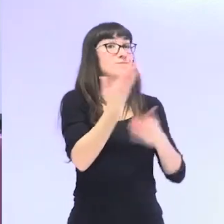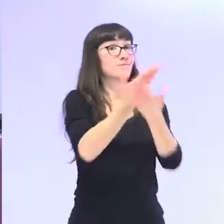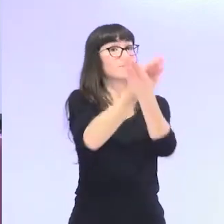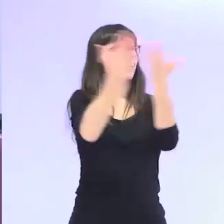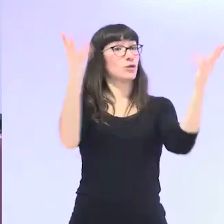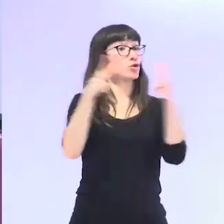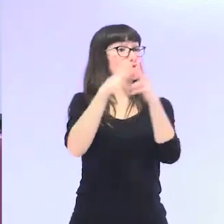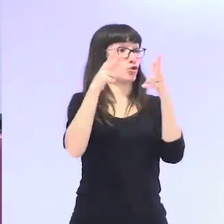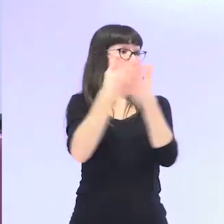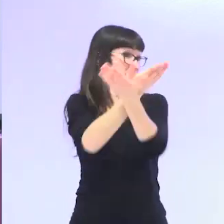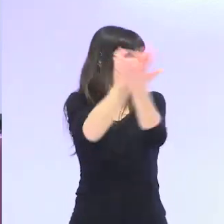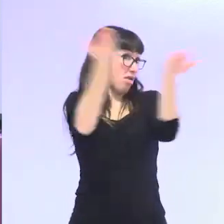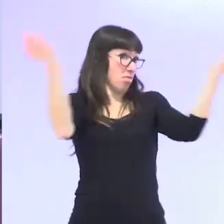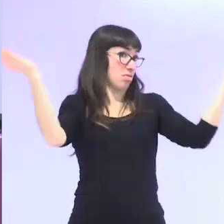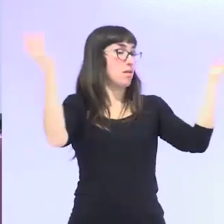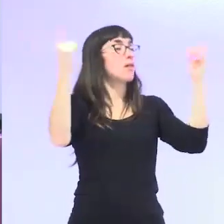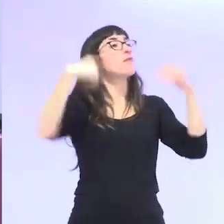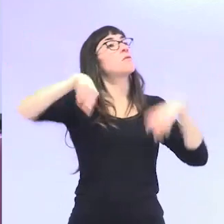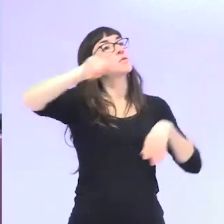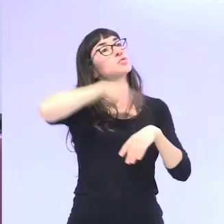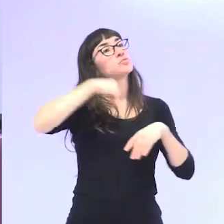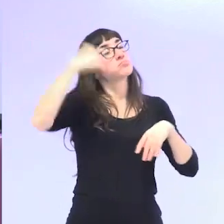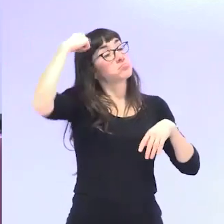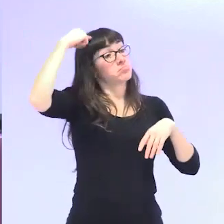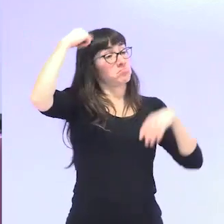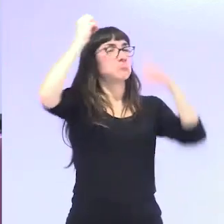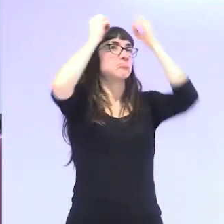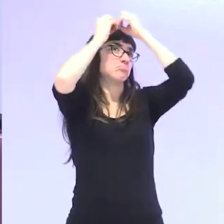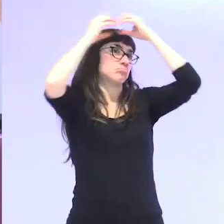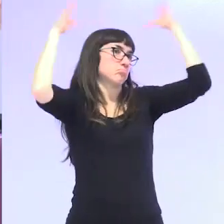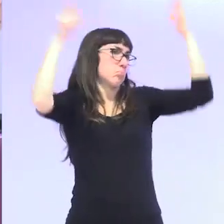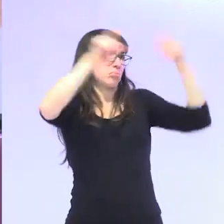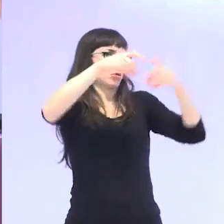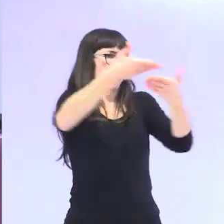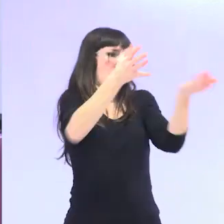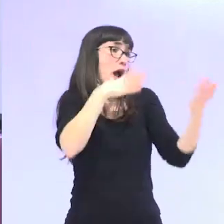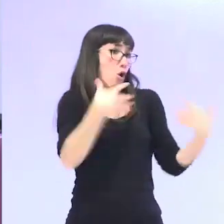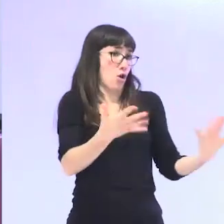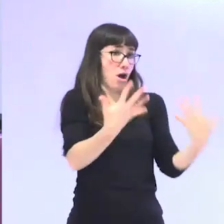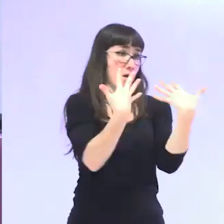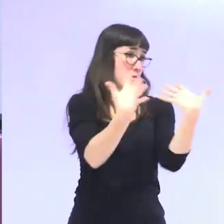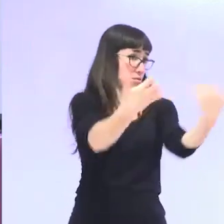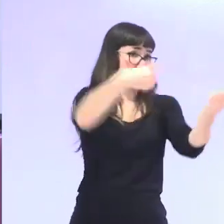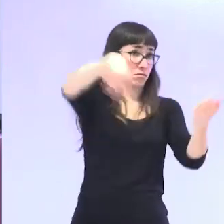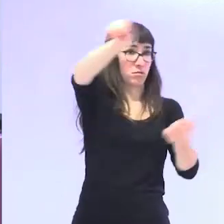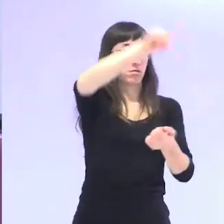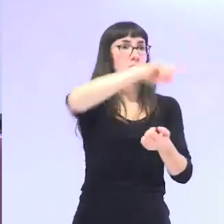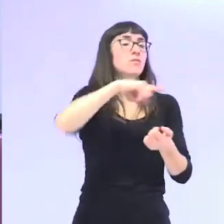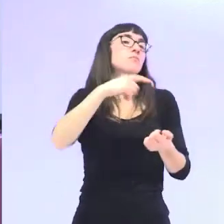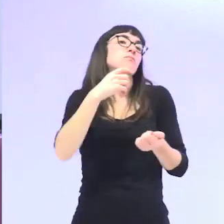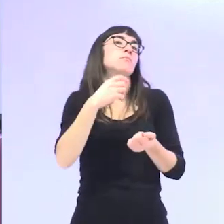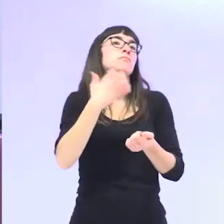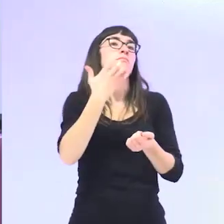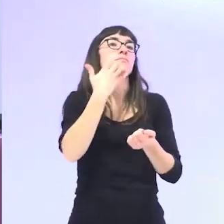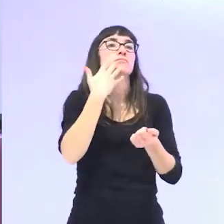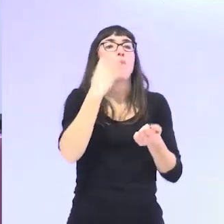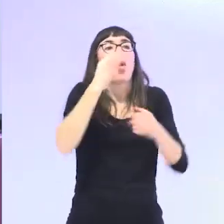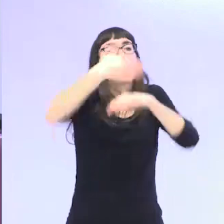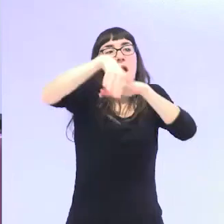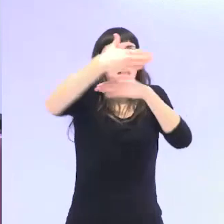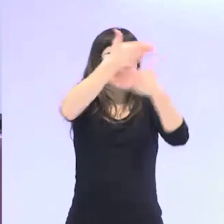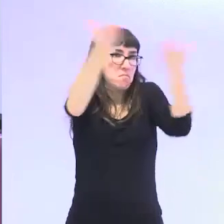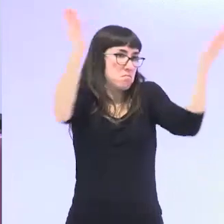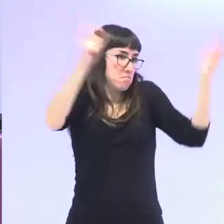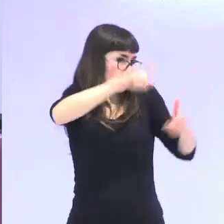el imaginario que tenemos en la cabeza cualquiera de las personas que estamos aquí cualquiera de las personas que nos pudiéramos encontrar en la calle